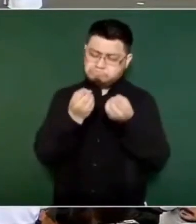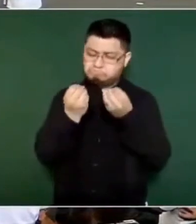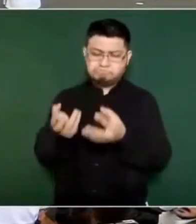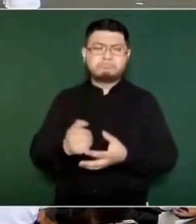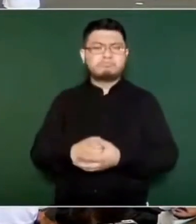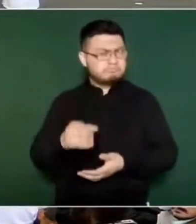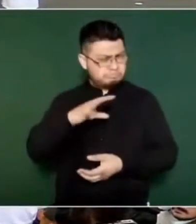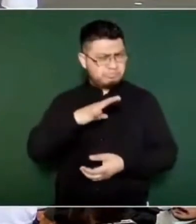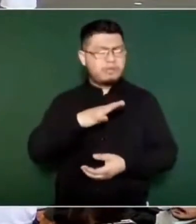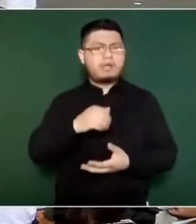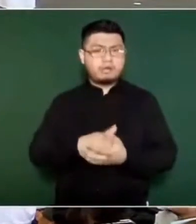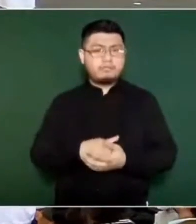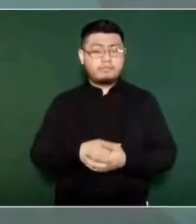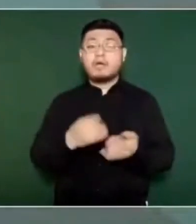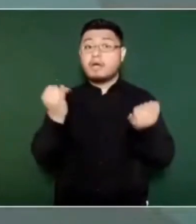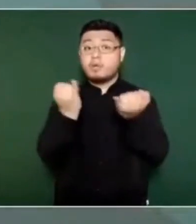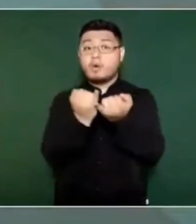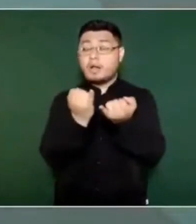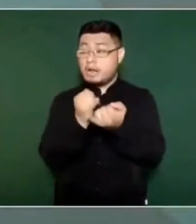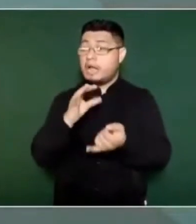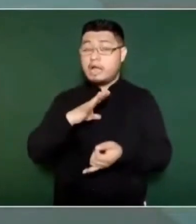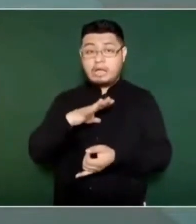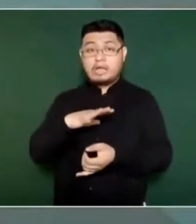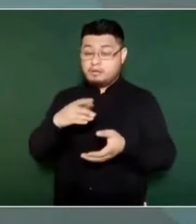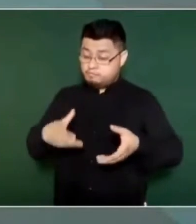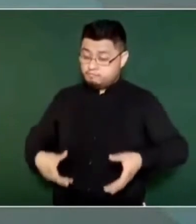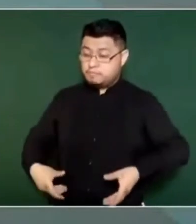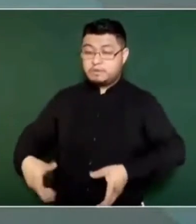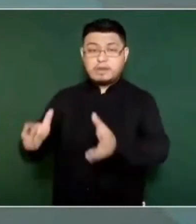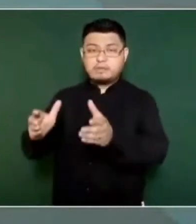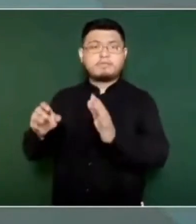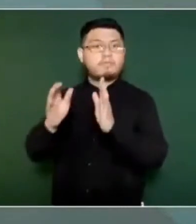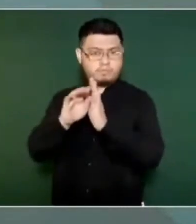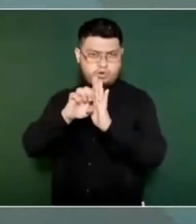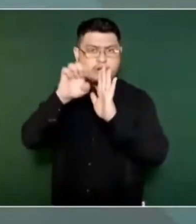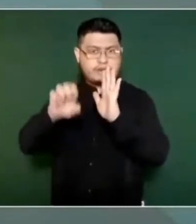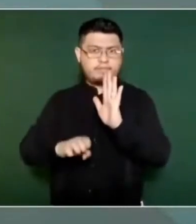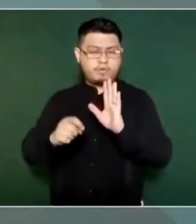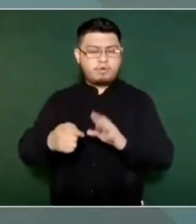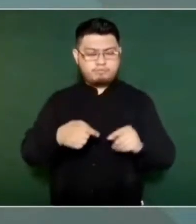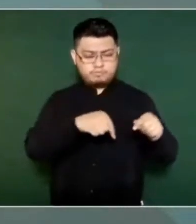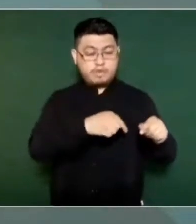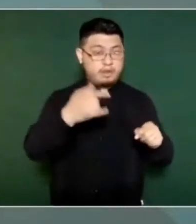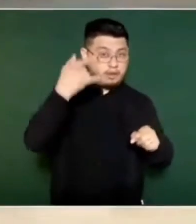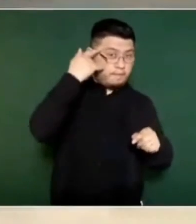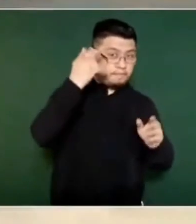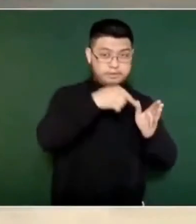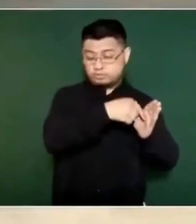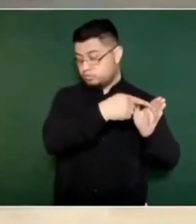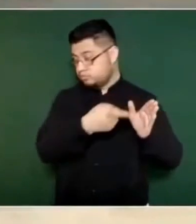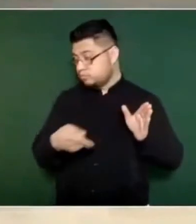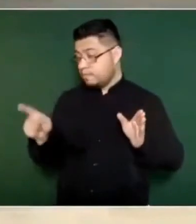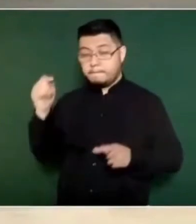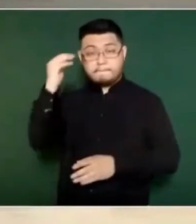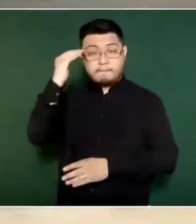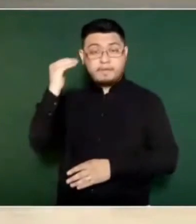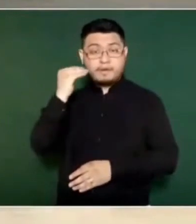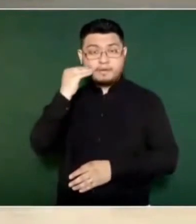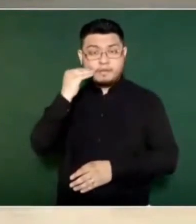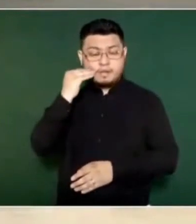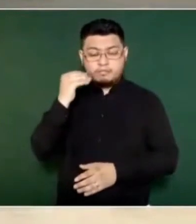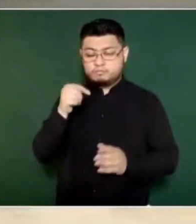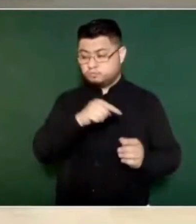carreteras como la de Campeche a Mérida, que tienen